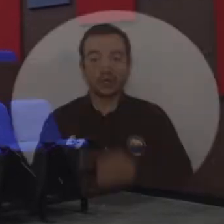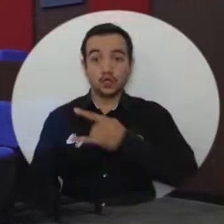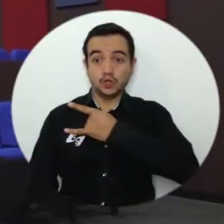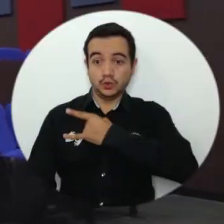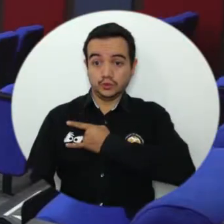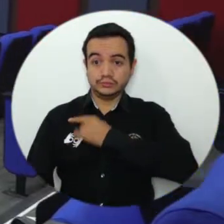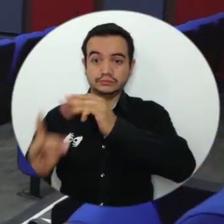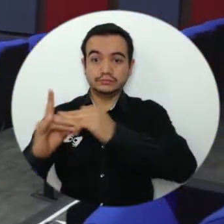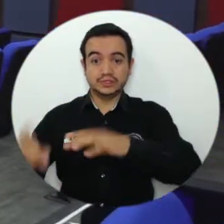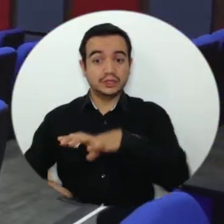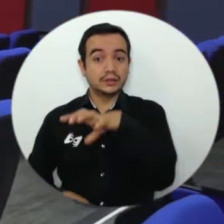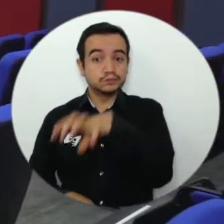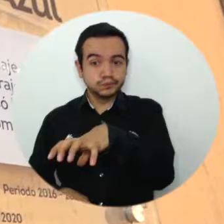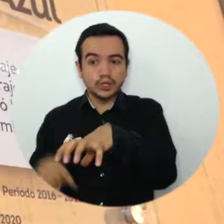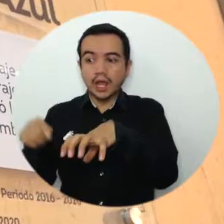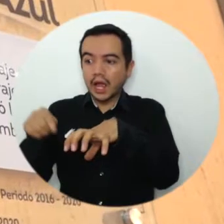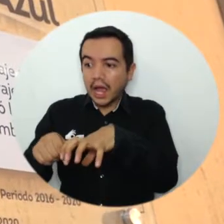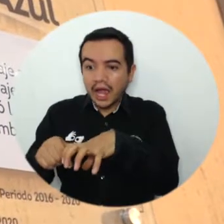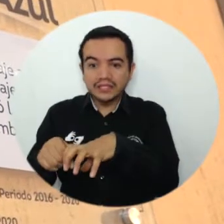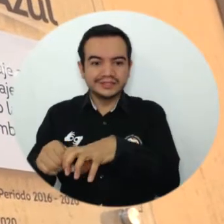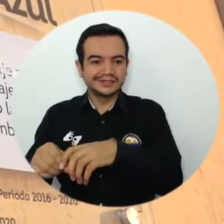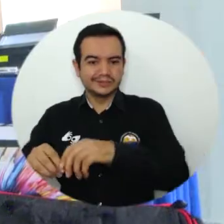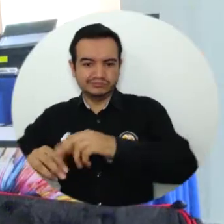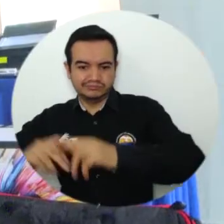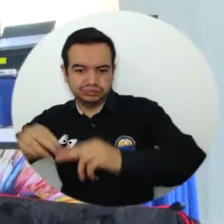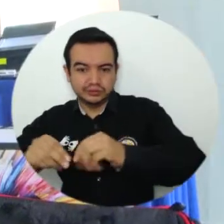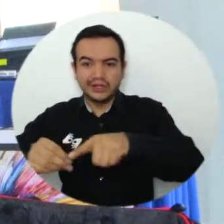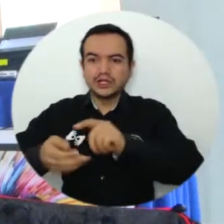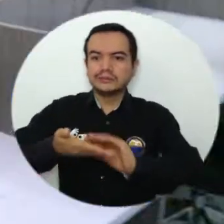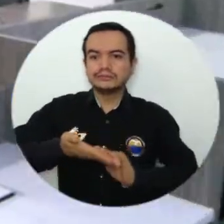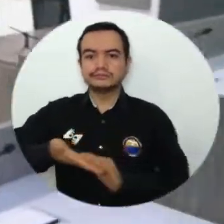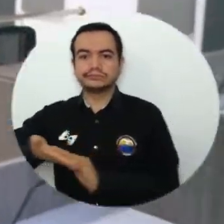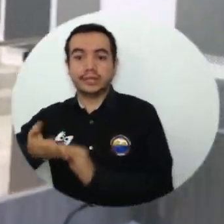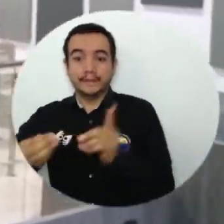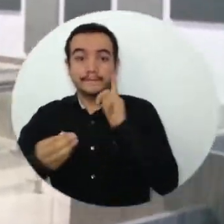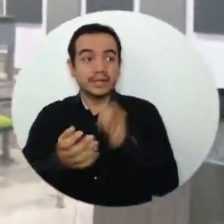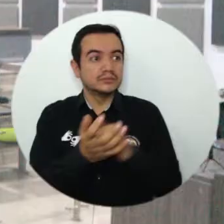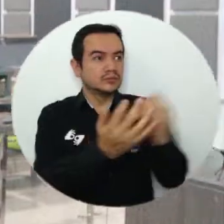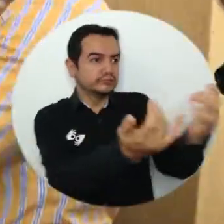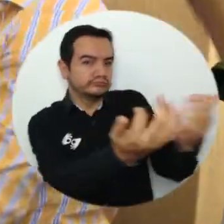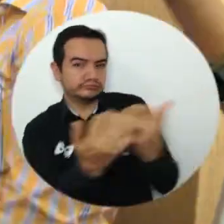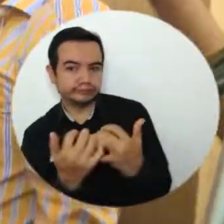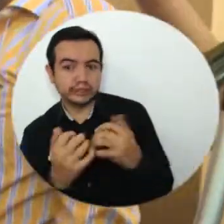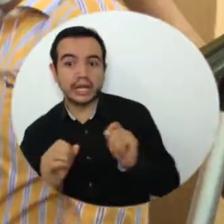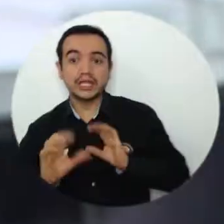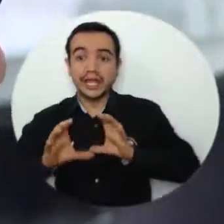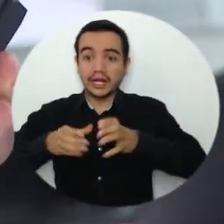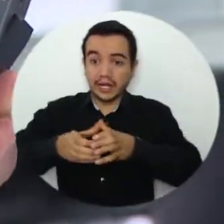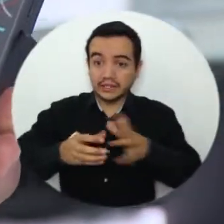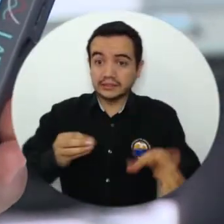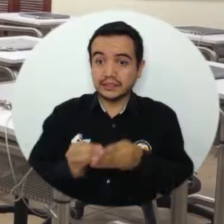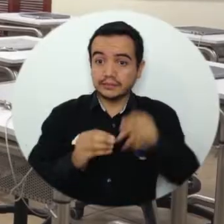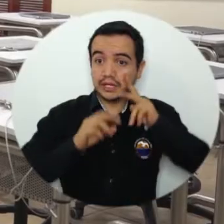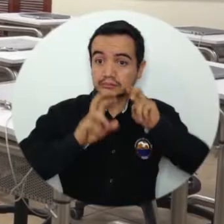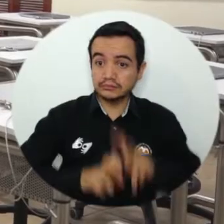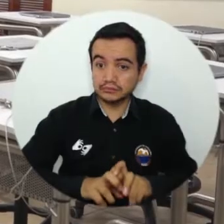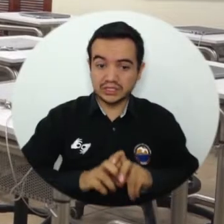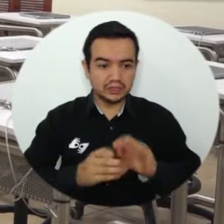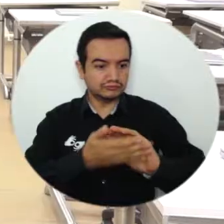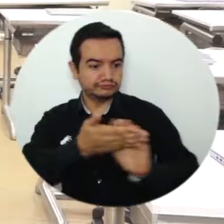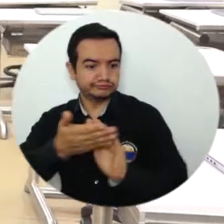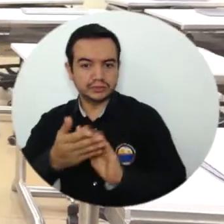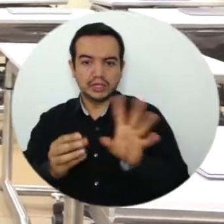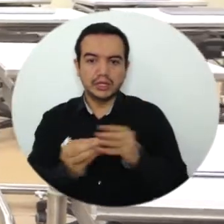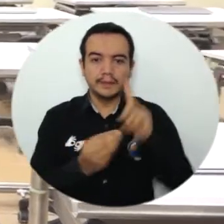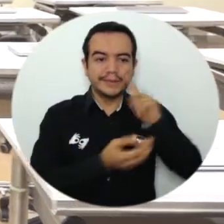La Universidad del Magdalena ha mejorado su infraestructura física para el desarrollo de las actividades académicas e investigativas, la adecuación y